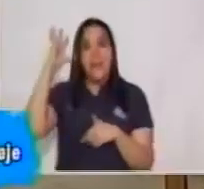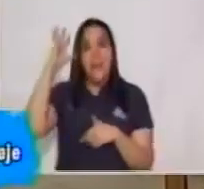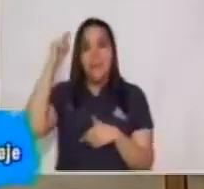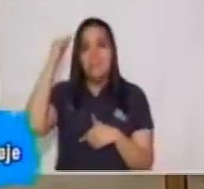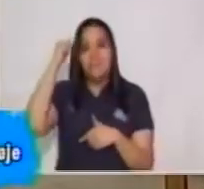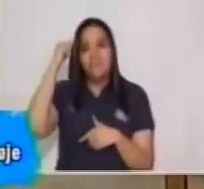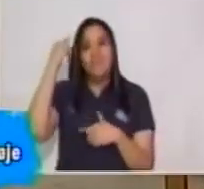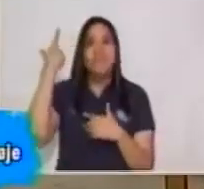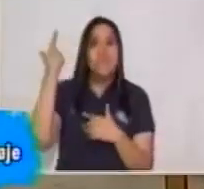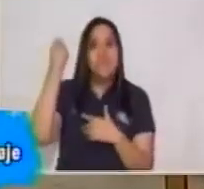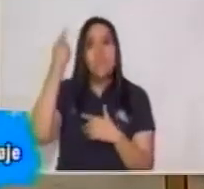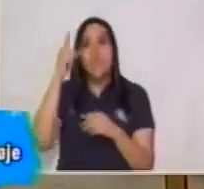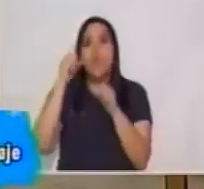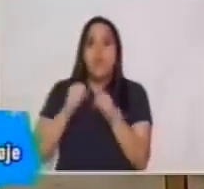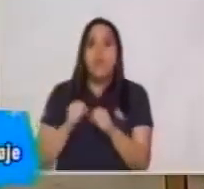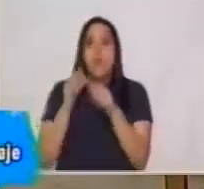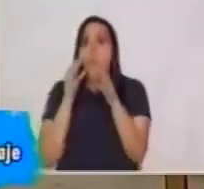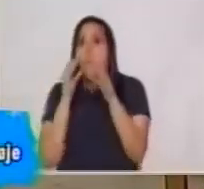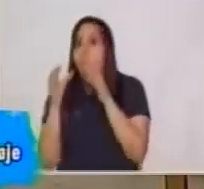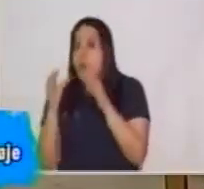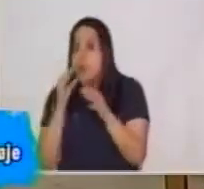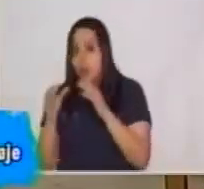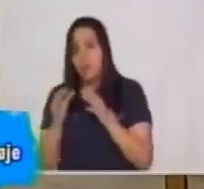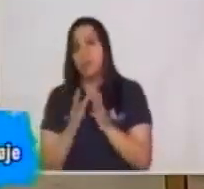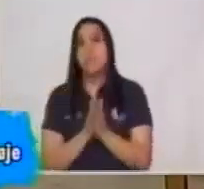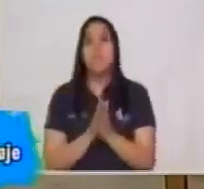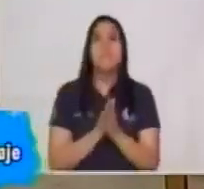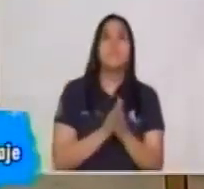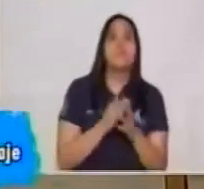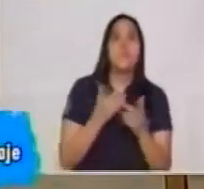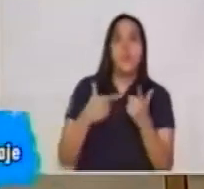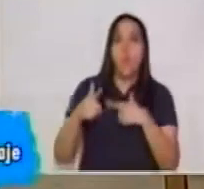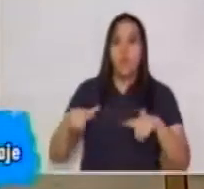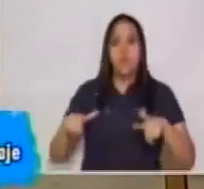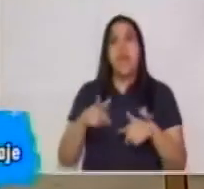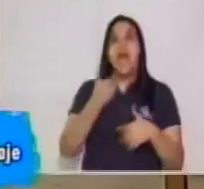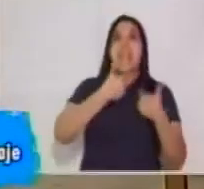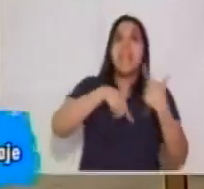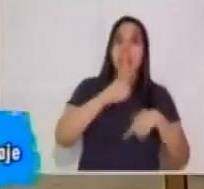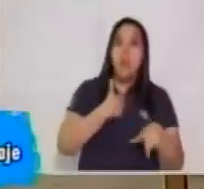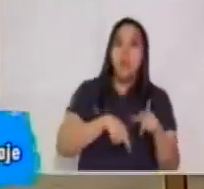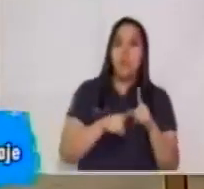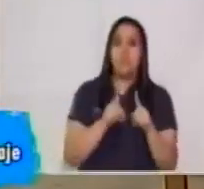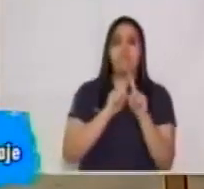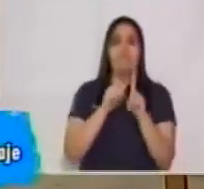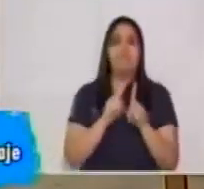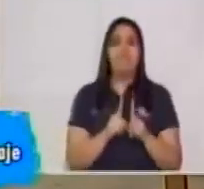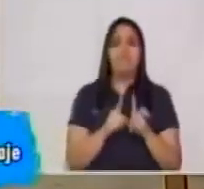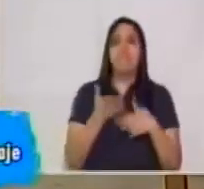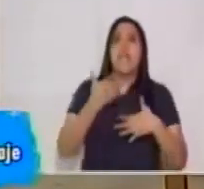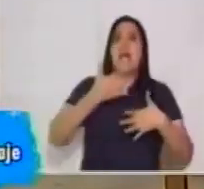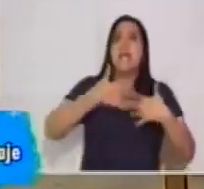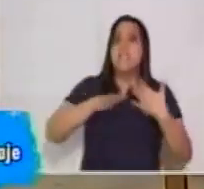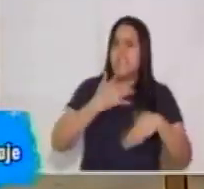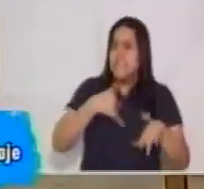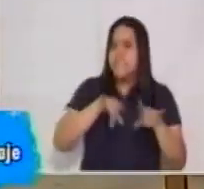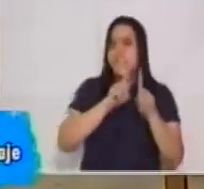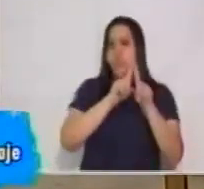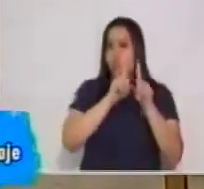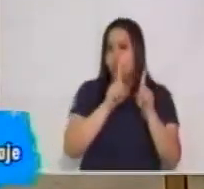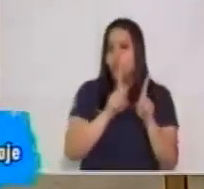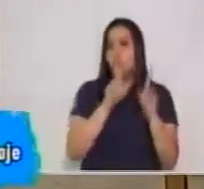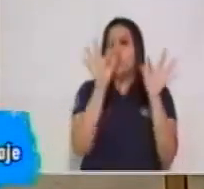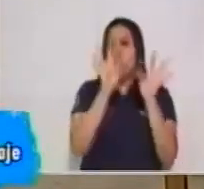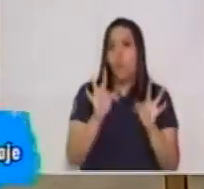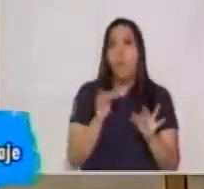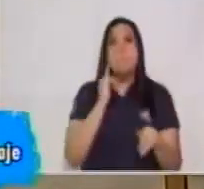de comunicarse. Lengua es el sistema de signos por el cual se comunica el ser humano, puede ser